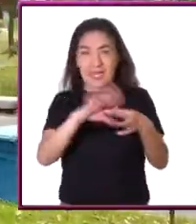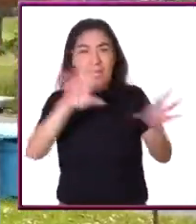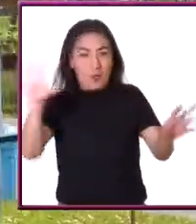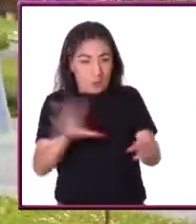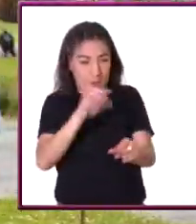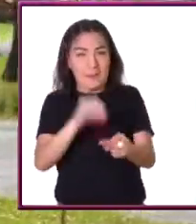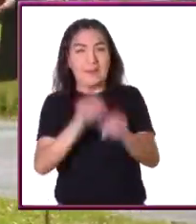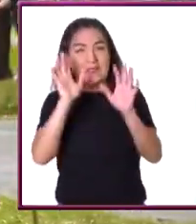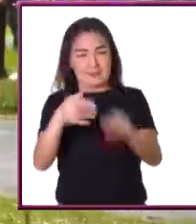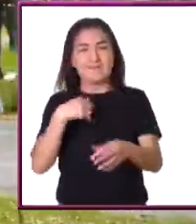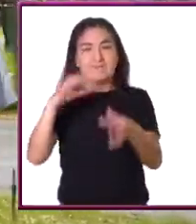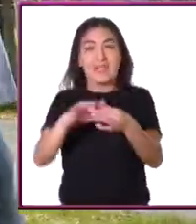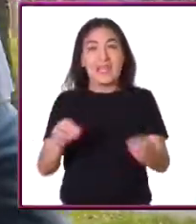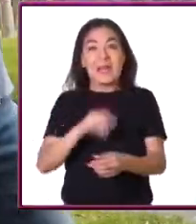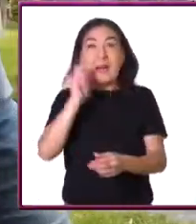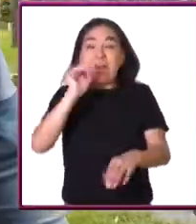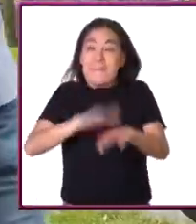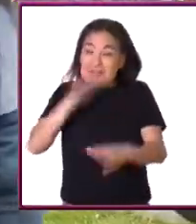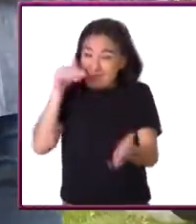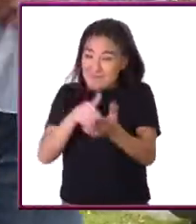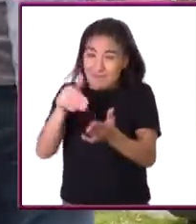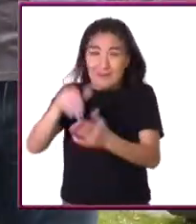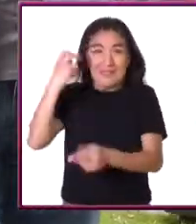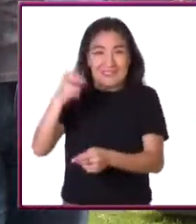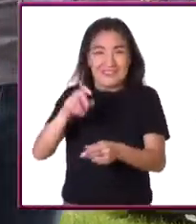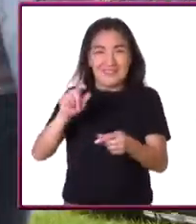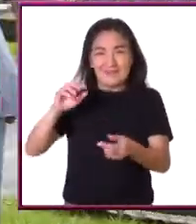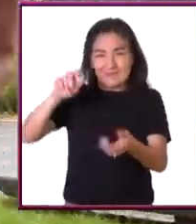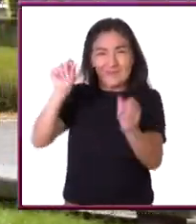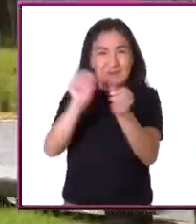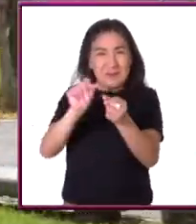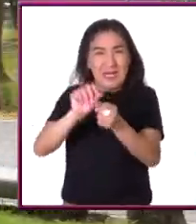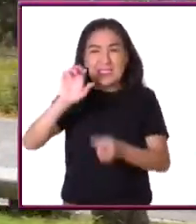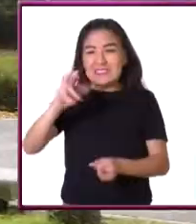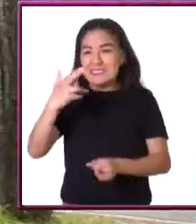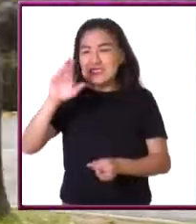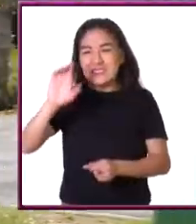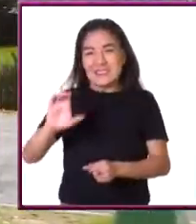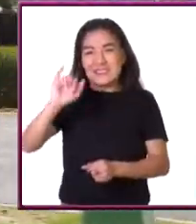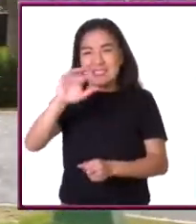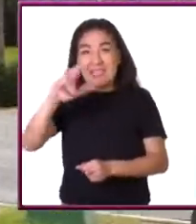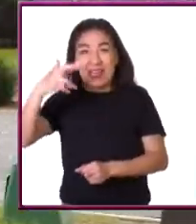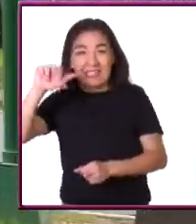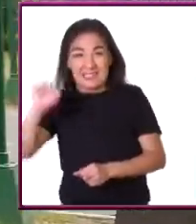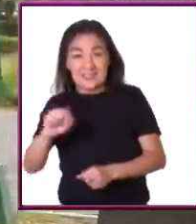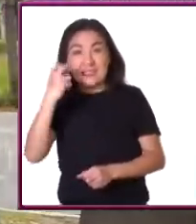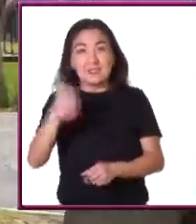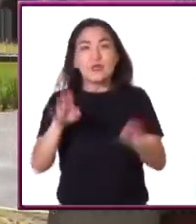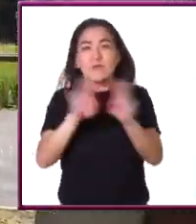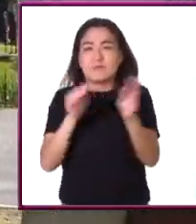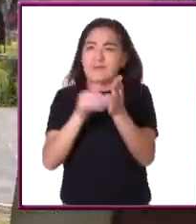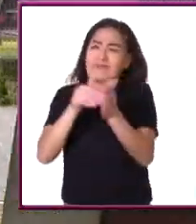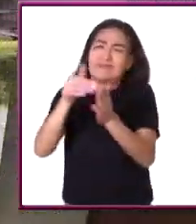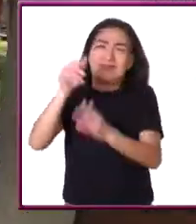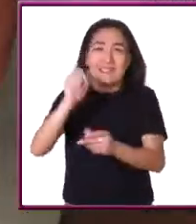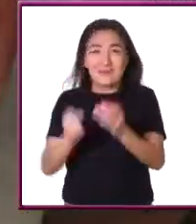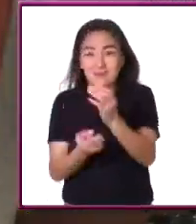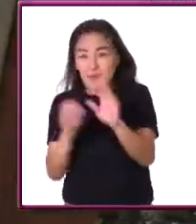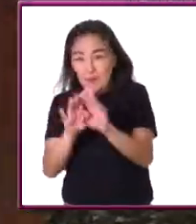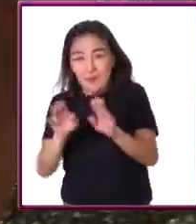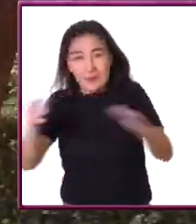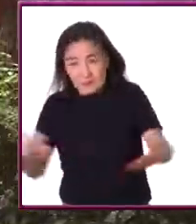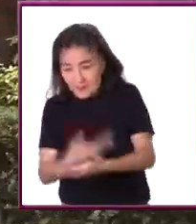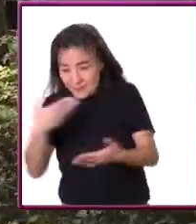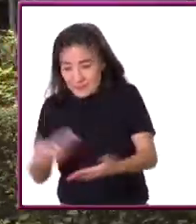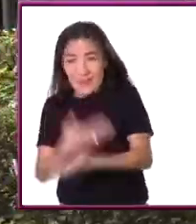Ok. De entre los cientos de especies de cigarras, se han encontrado unas decenas que en su fase adulta, cuando salen por millares de la Tierra para